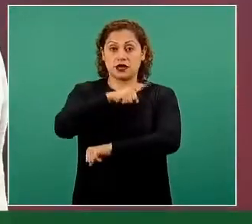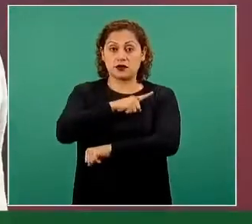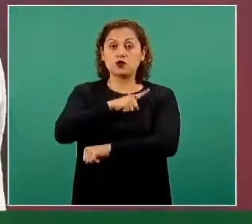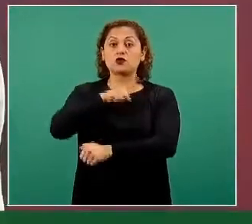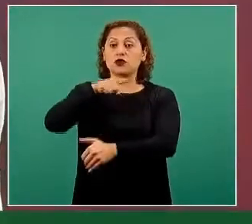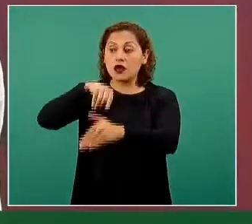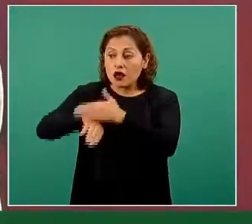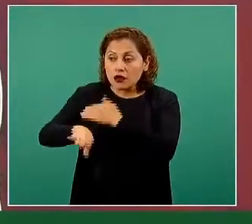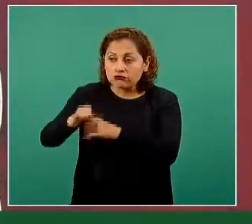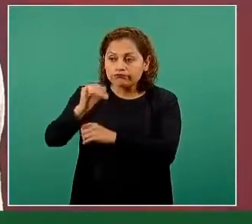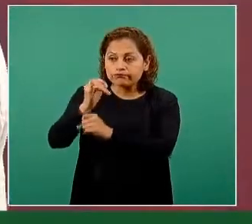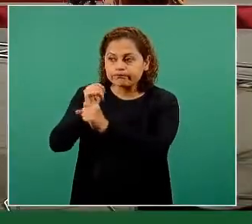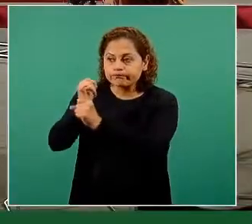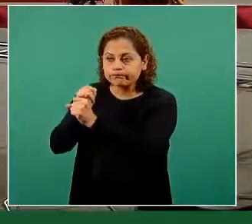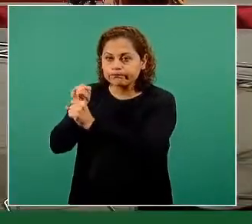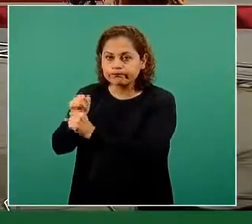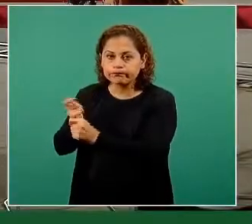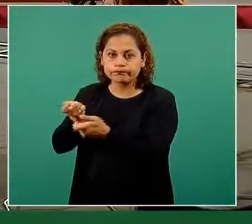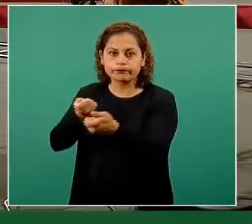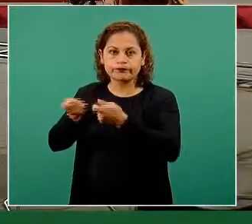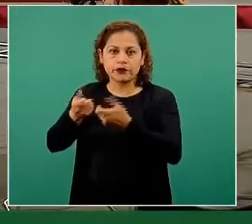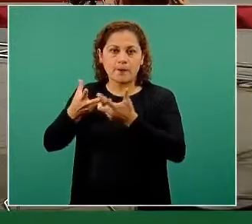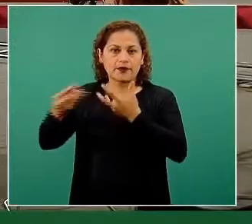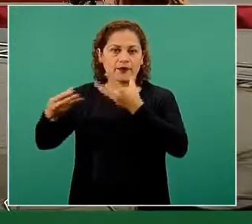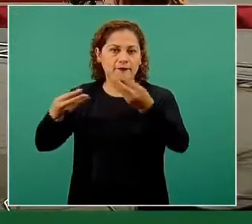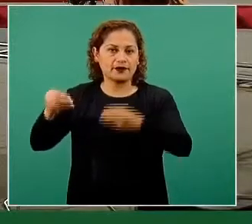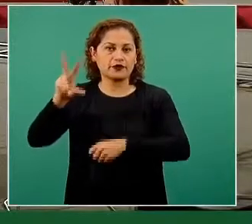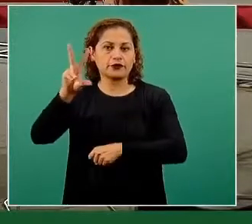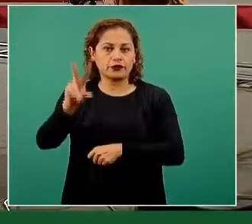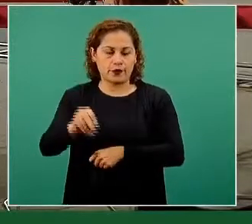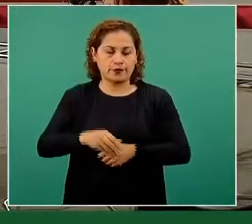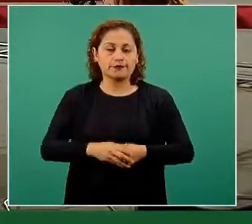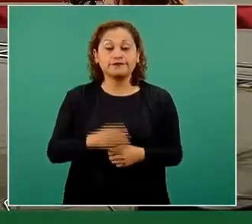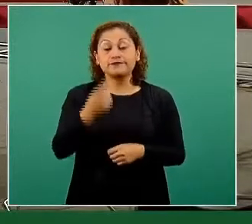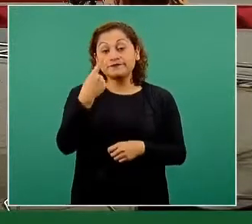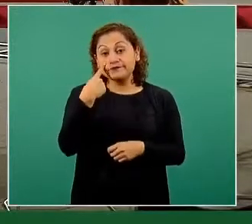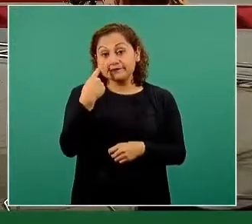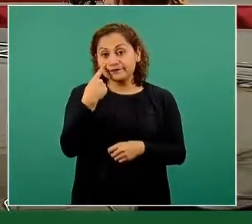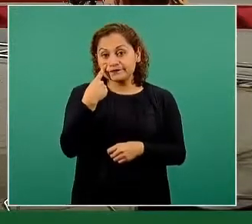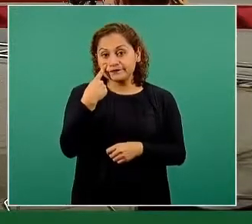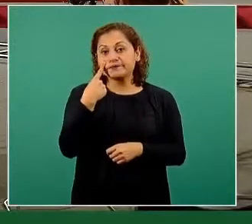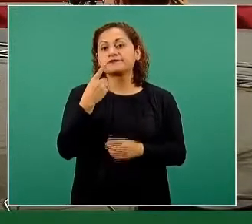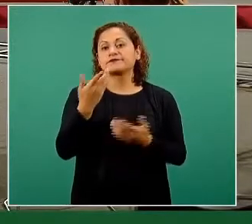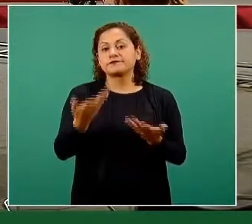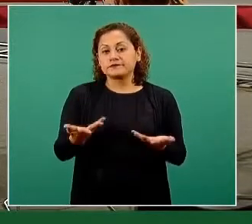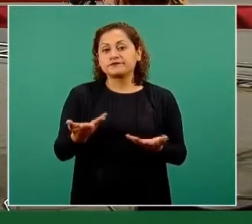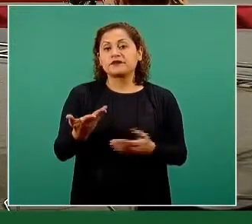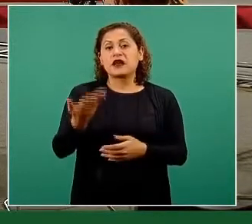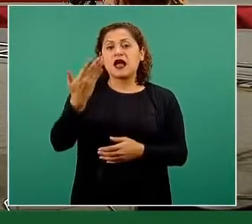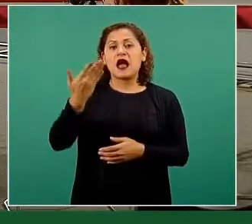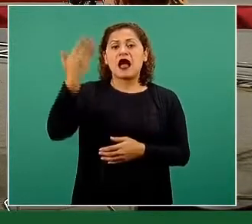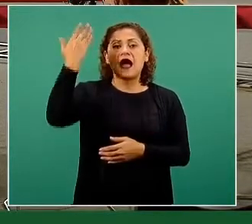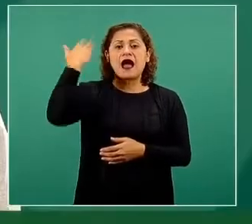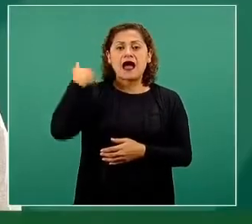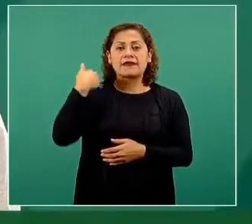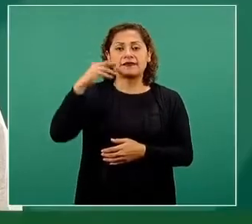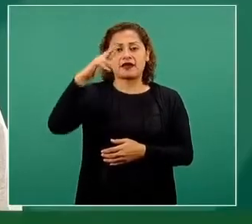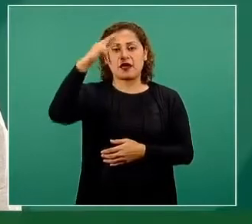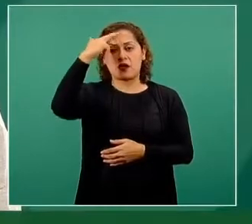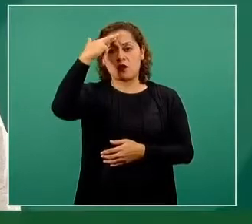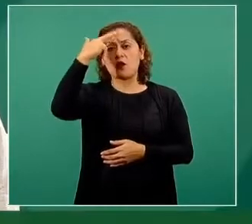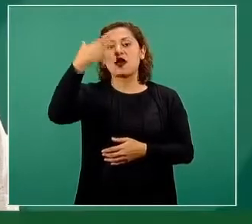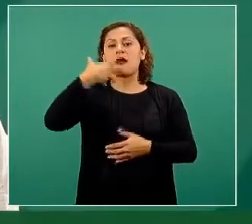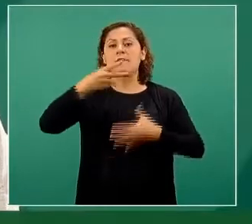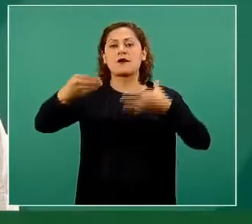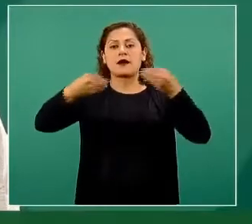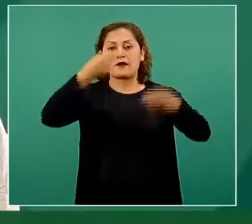investigación y control del brote. Hay una regla general que viene de los tiempos de la pandemia de influenza. Por